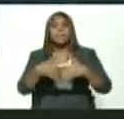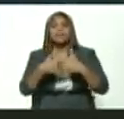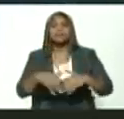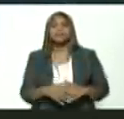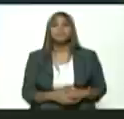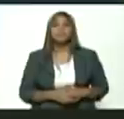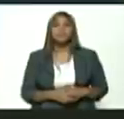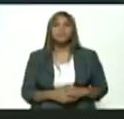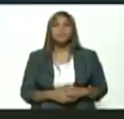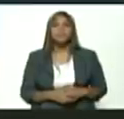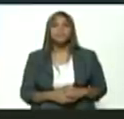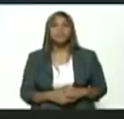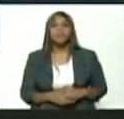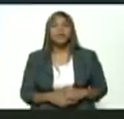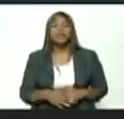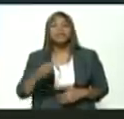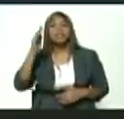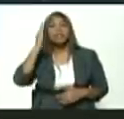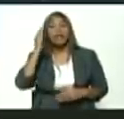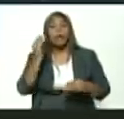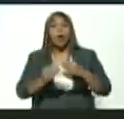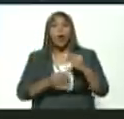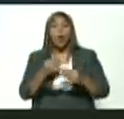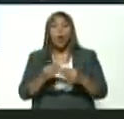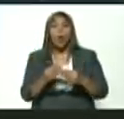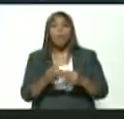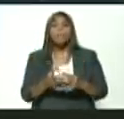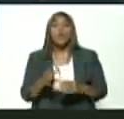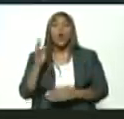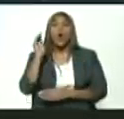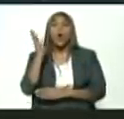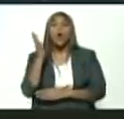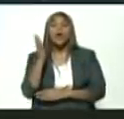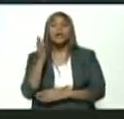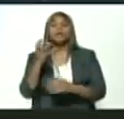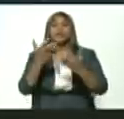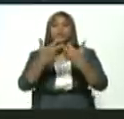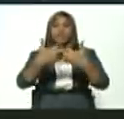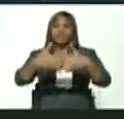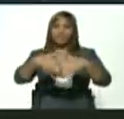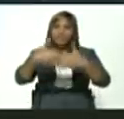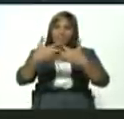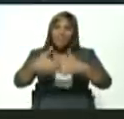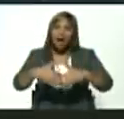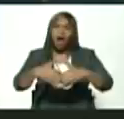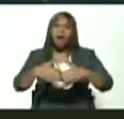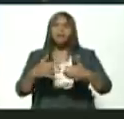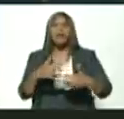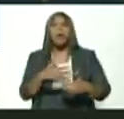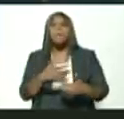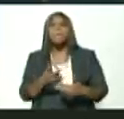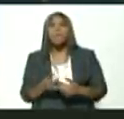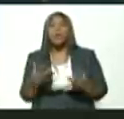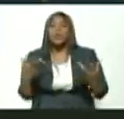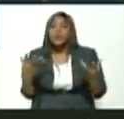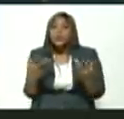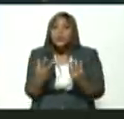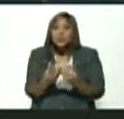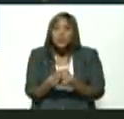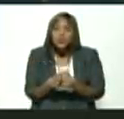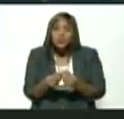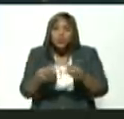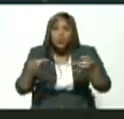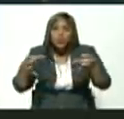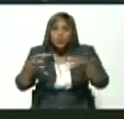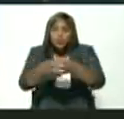tomar en cuenta las instancias del congreso presidencial de las fábricas para conformar las juntas interventoras